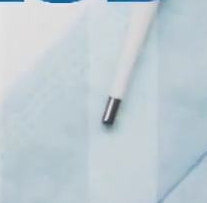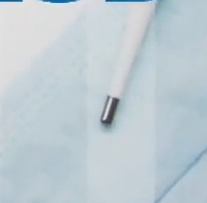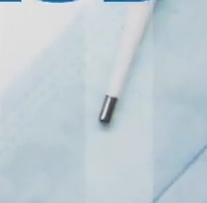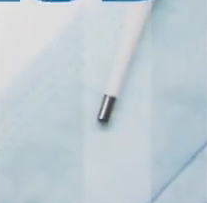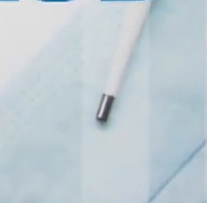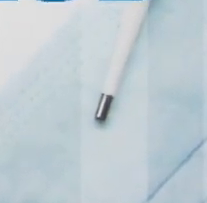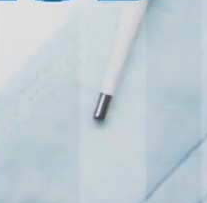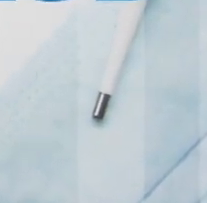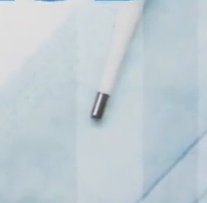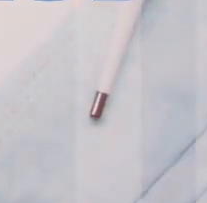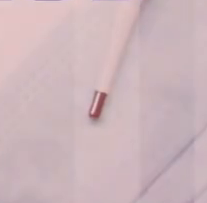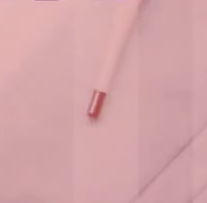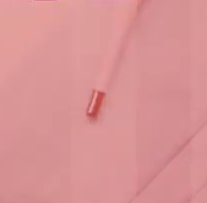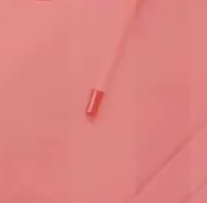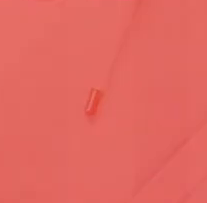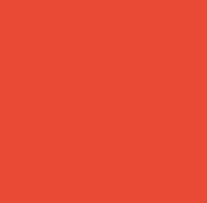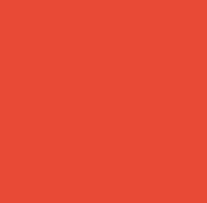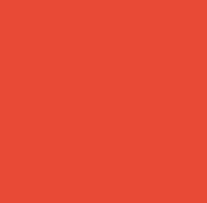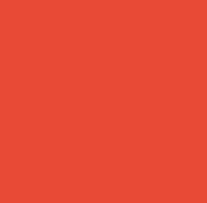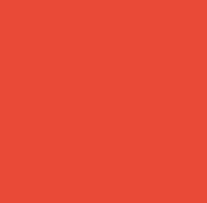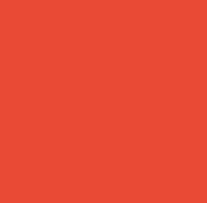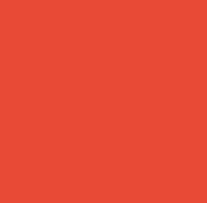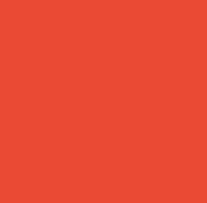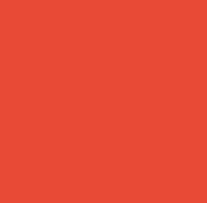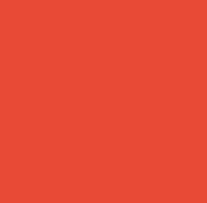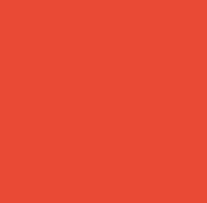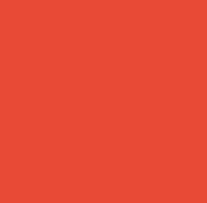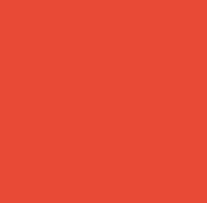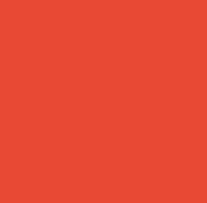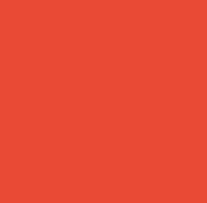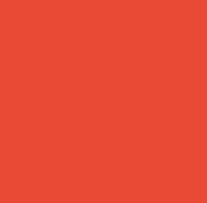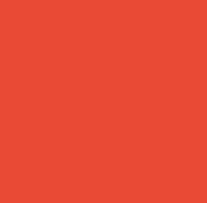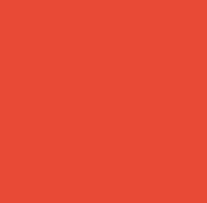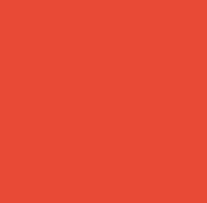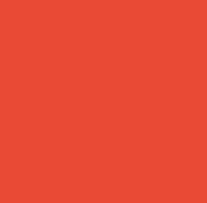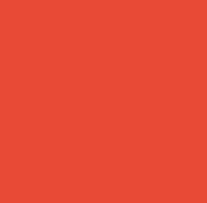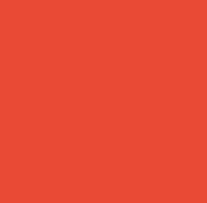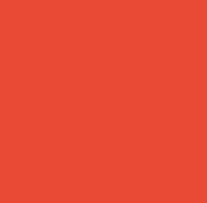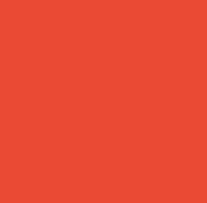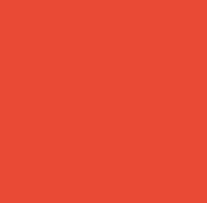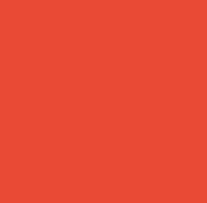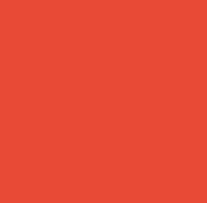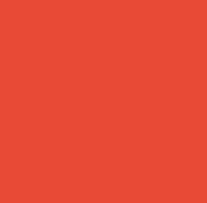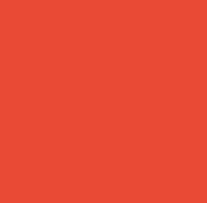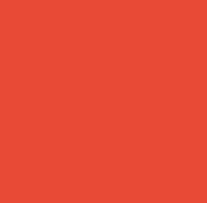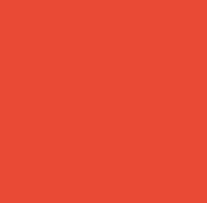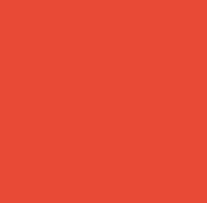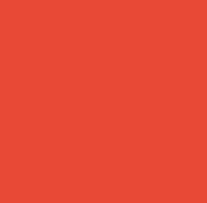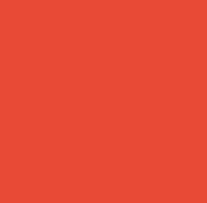Por Tu Salud Gracias por ver el video.